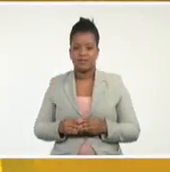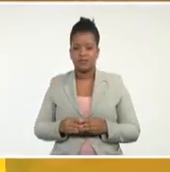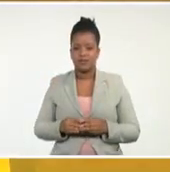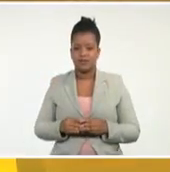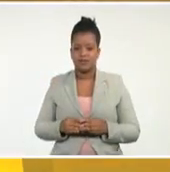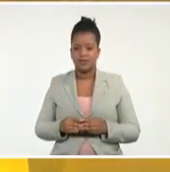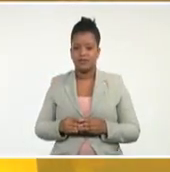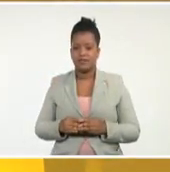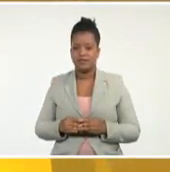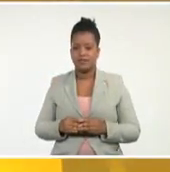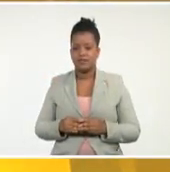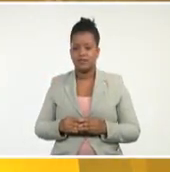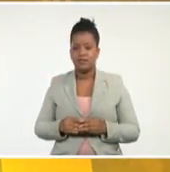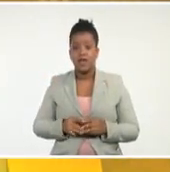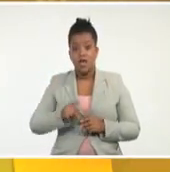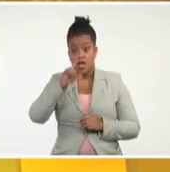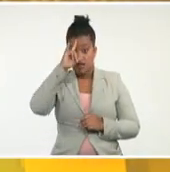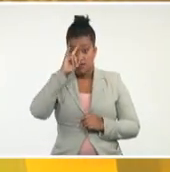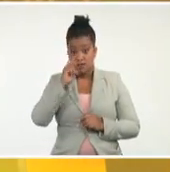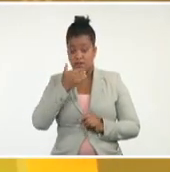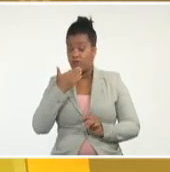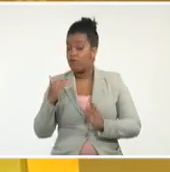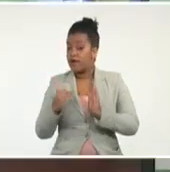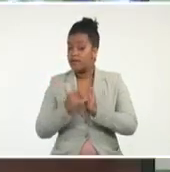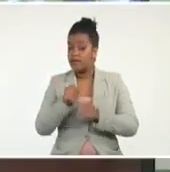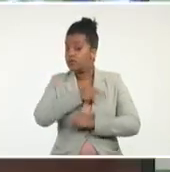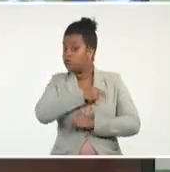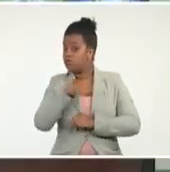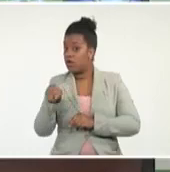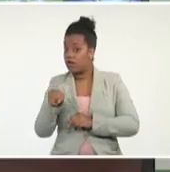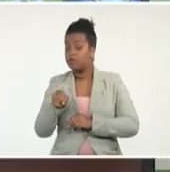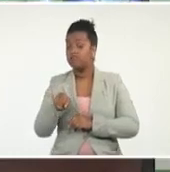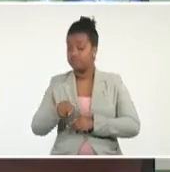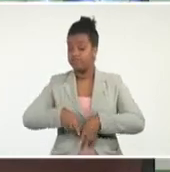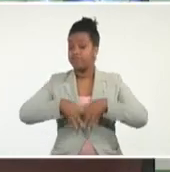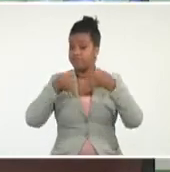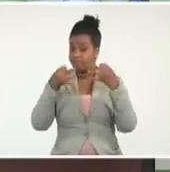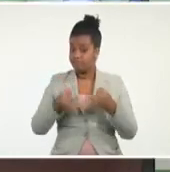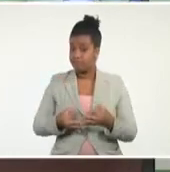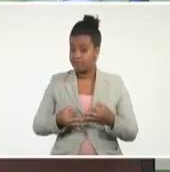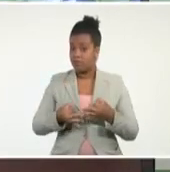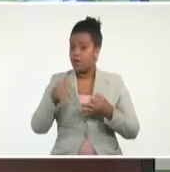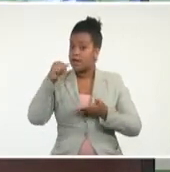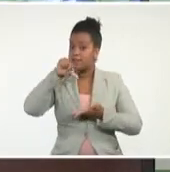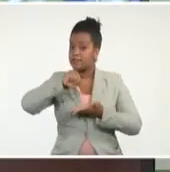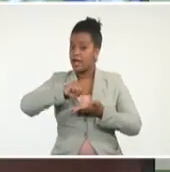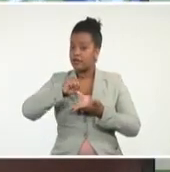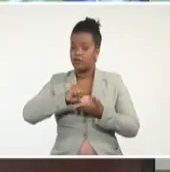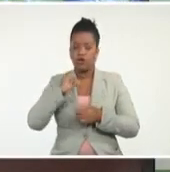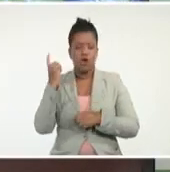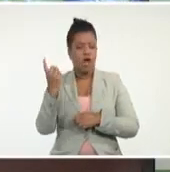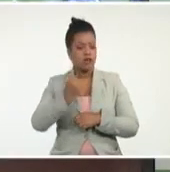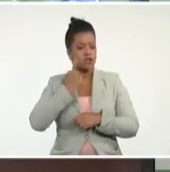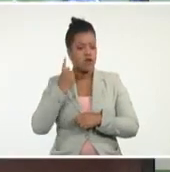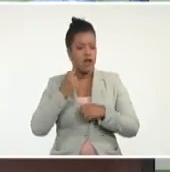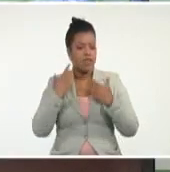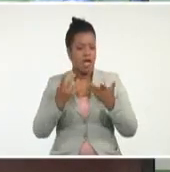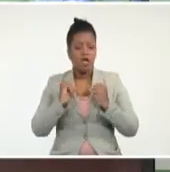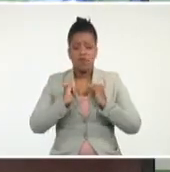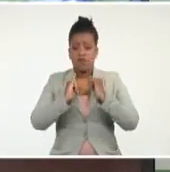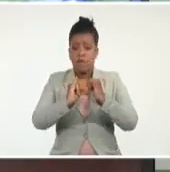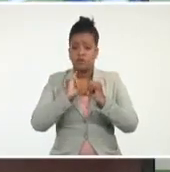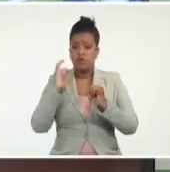Sí, muy buenas tardes a todos ustedes y efectivamente desde el Centro Nacional de Pronósticos del Instituto de Meteorología